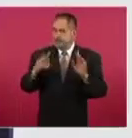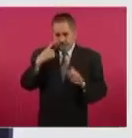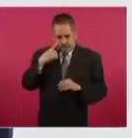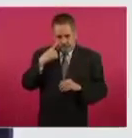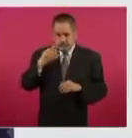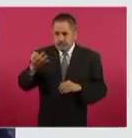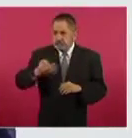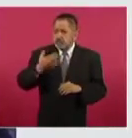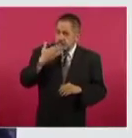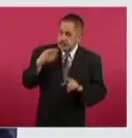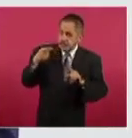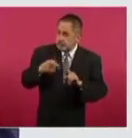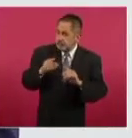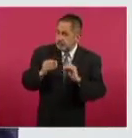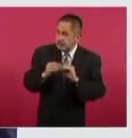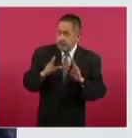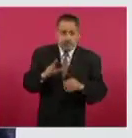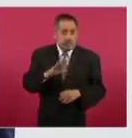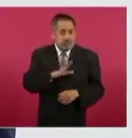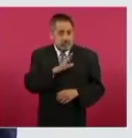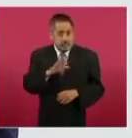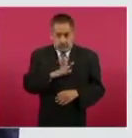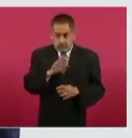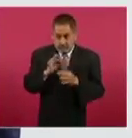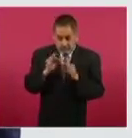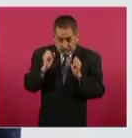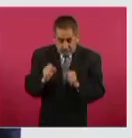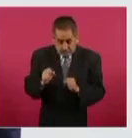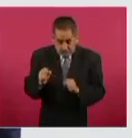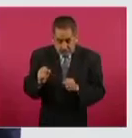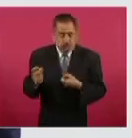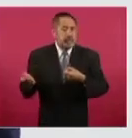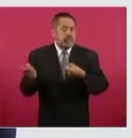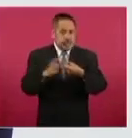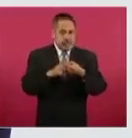eficiencia, objetividad, calidad, imparcialidad y también de equidad de géneros.